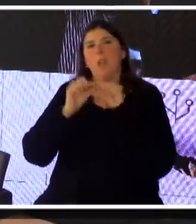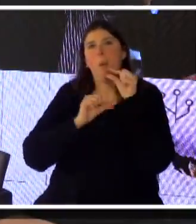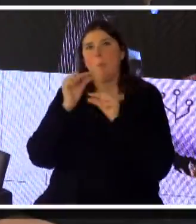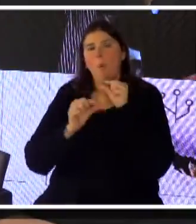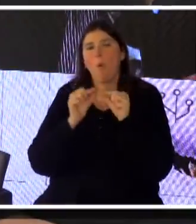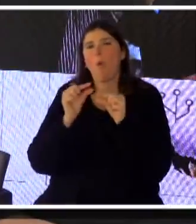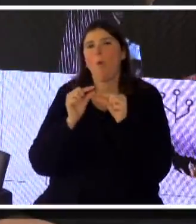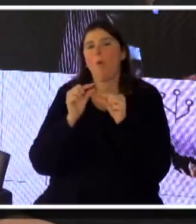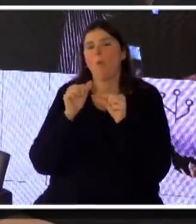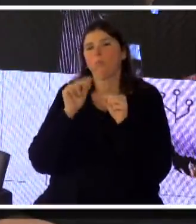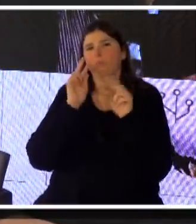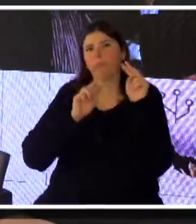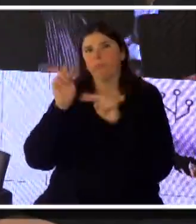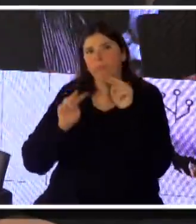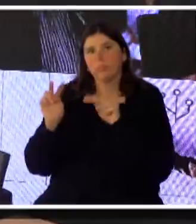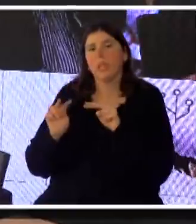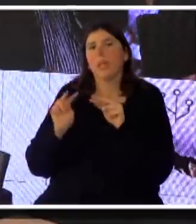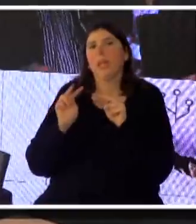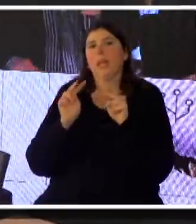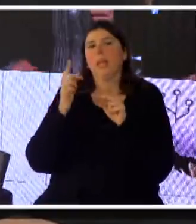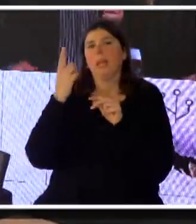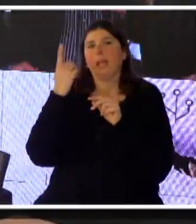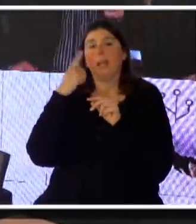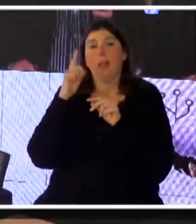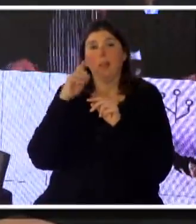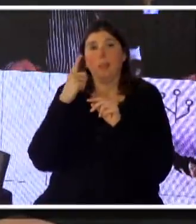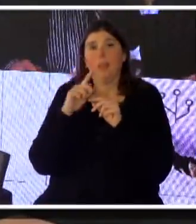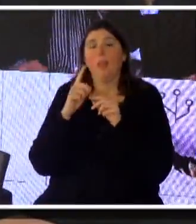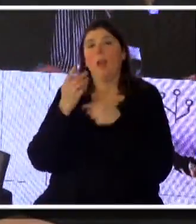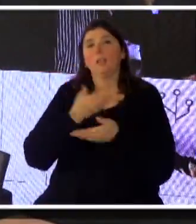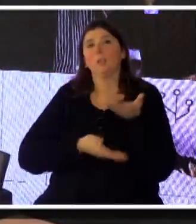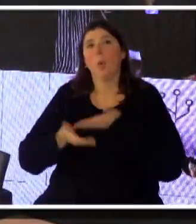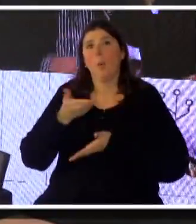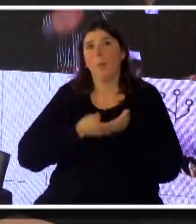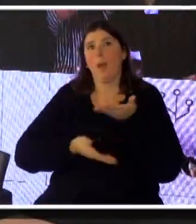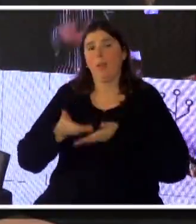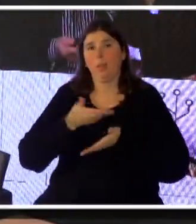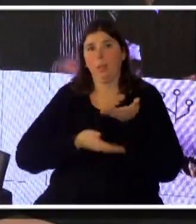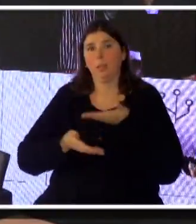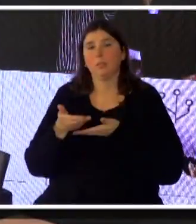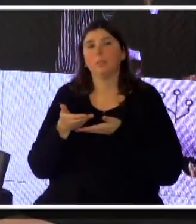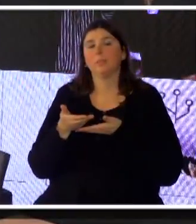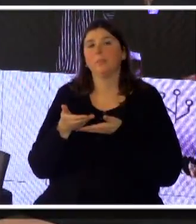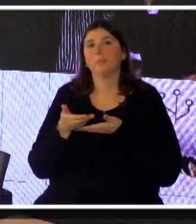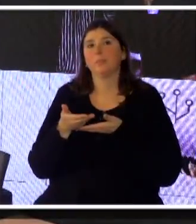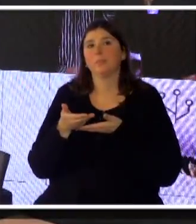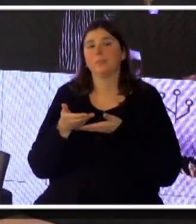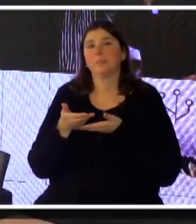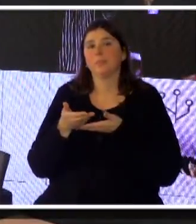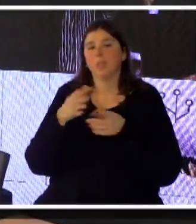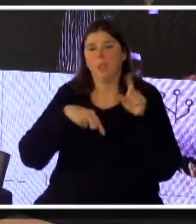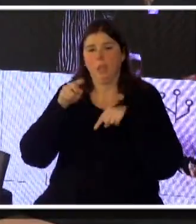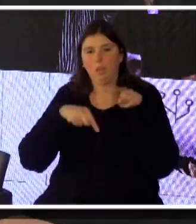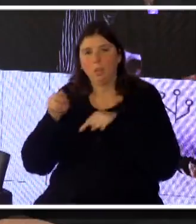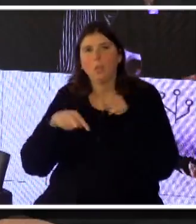que va pasando. Y la idea era compartir un poco, tanto desde el punto de vista de la gestión como desde punto de vista